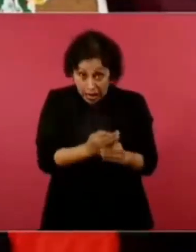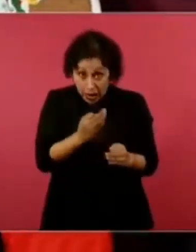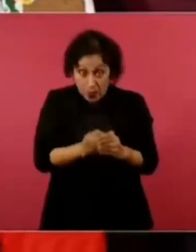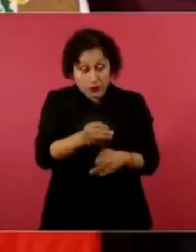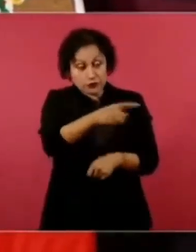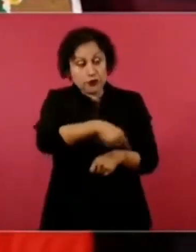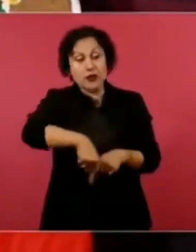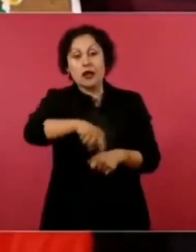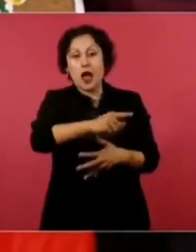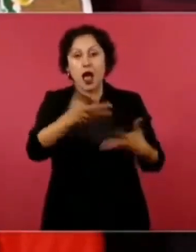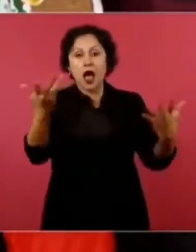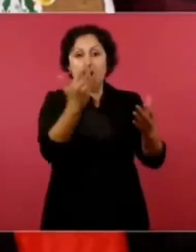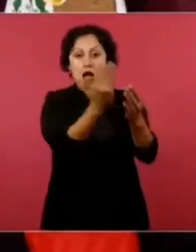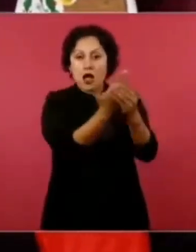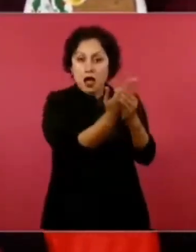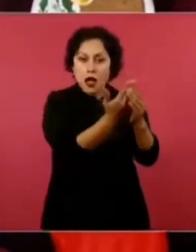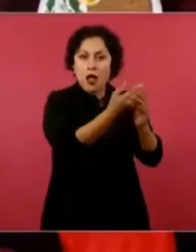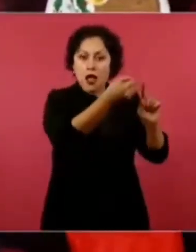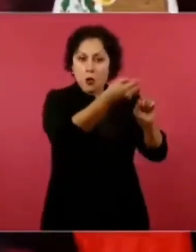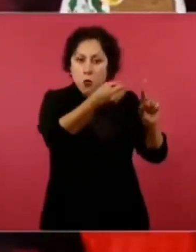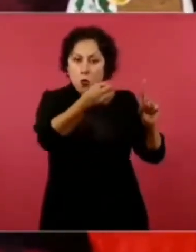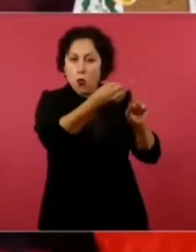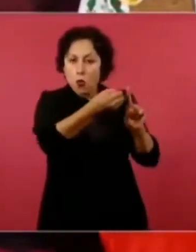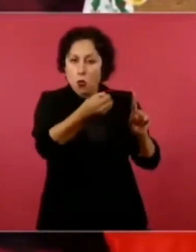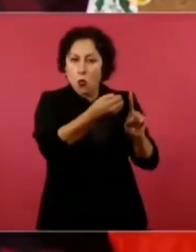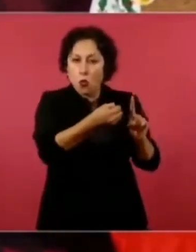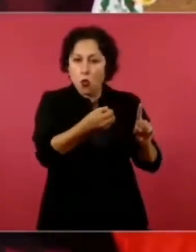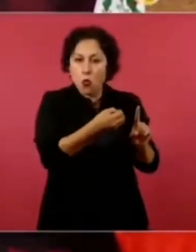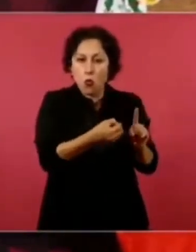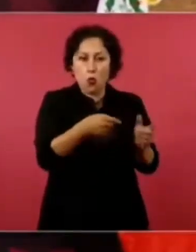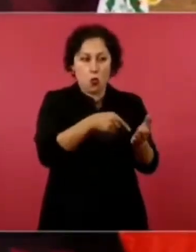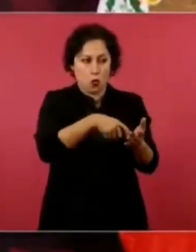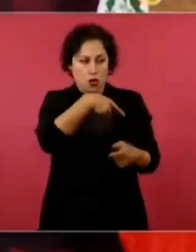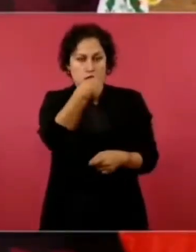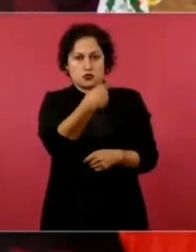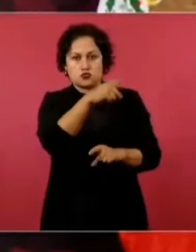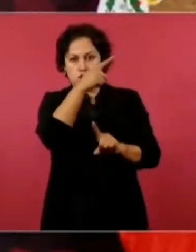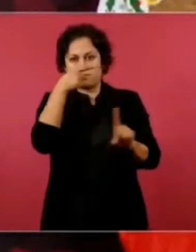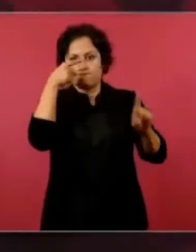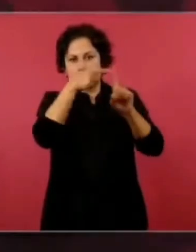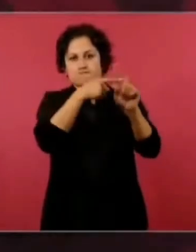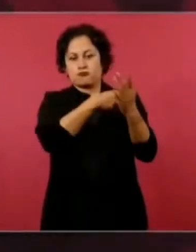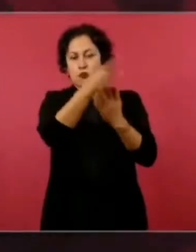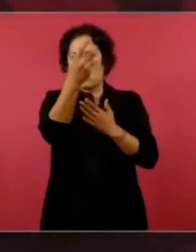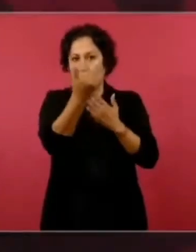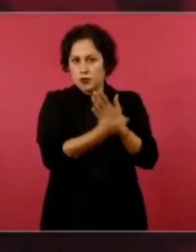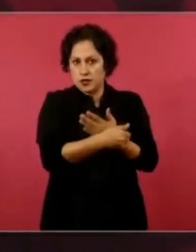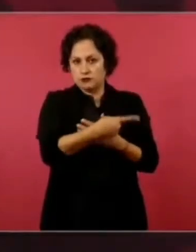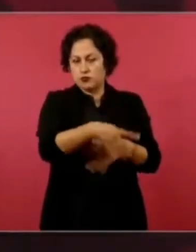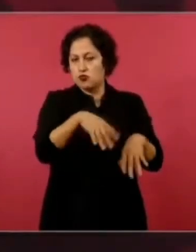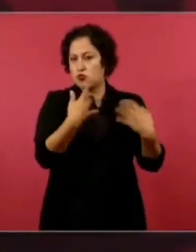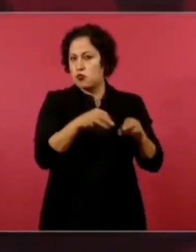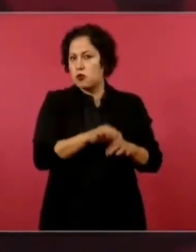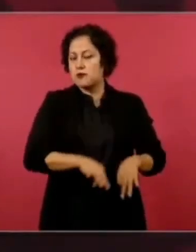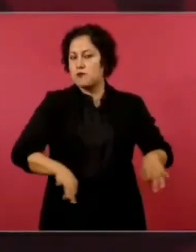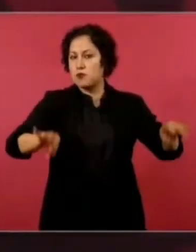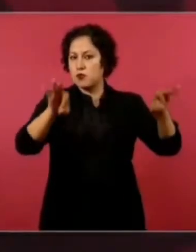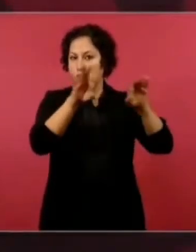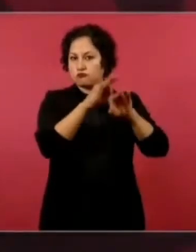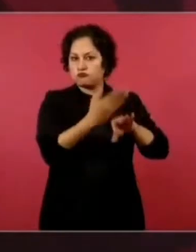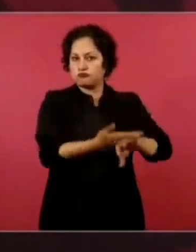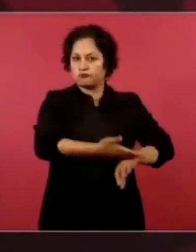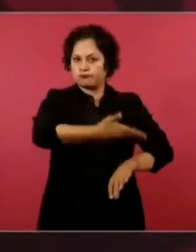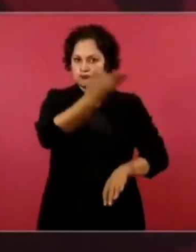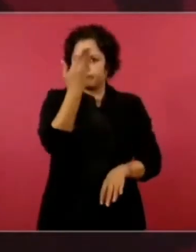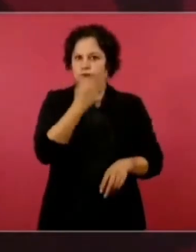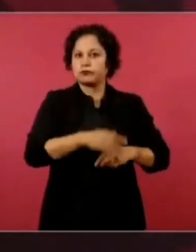todo, todo, todo. Hay un plan muy importante que está llevando